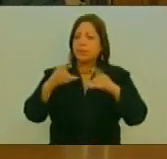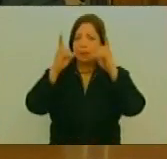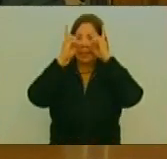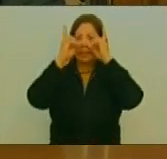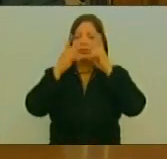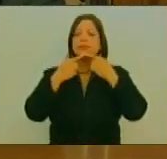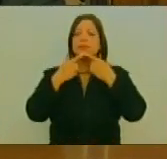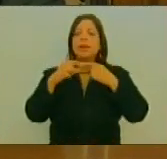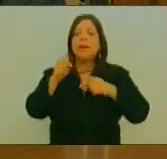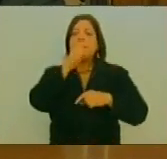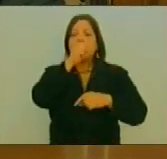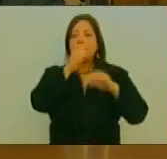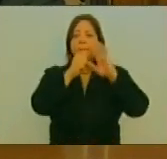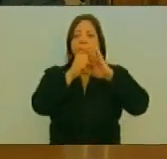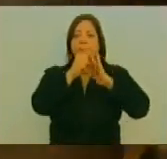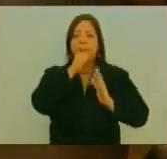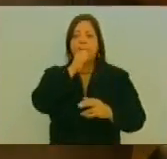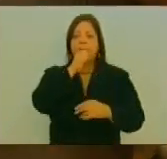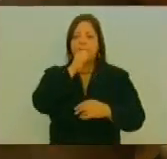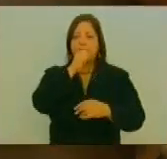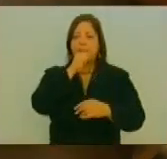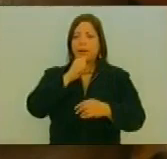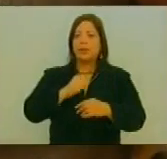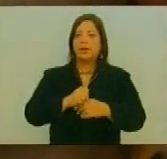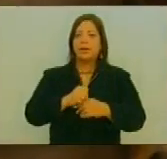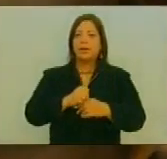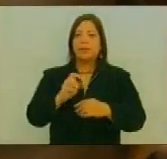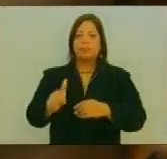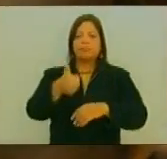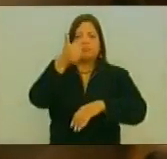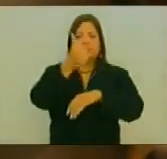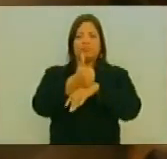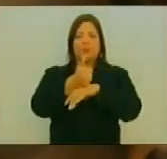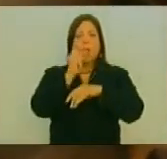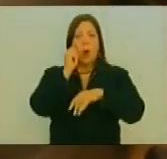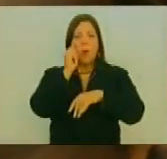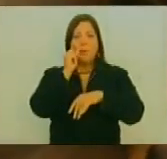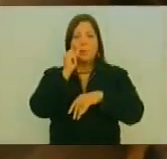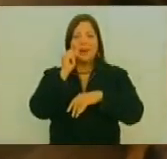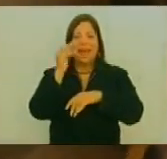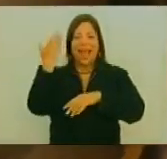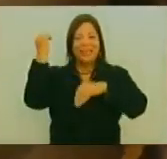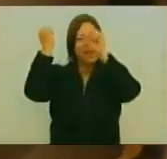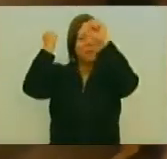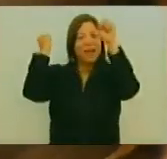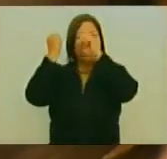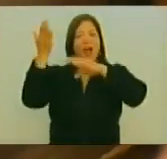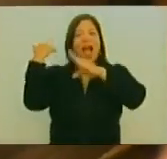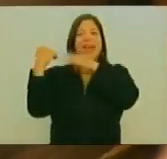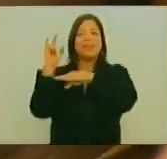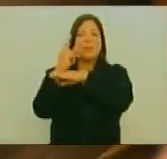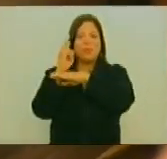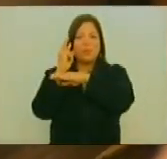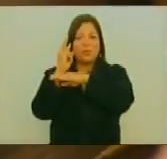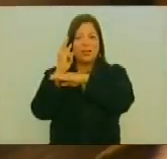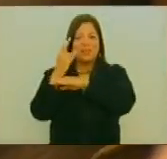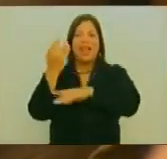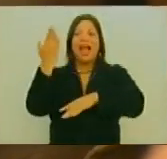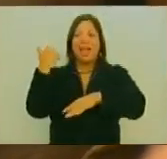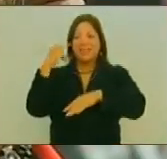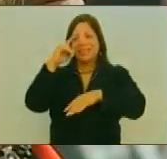Concedió La Palada Y El Uso De Trinidad Oradores Al Excelentísimo Señor David Choquehuanca Es Canciller Del Estado